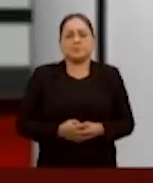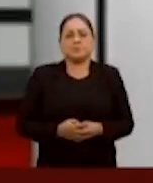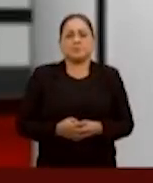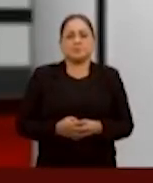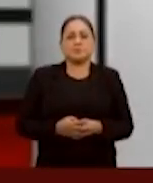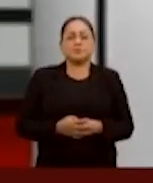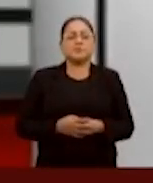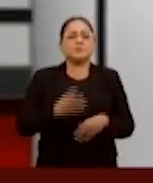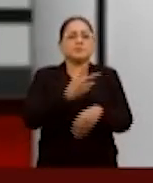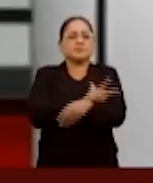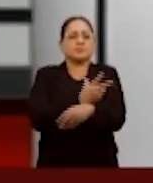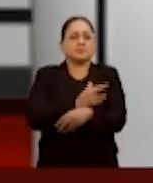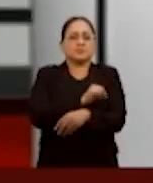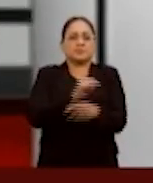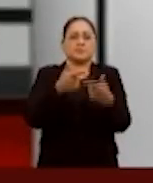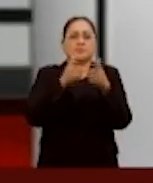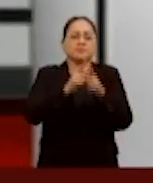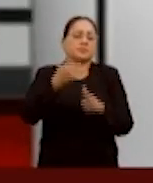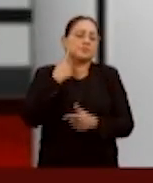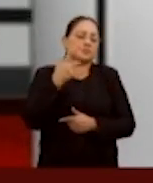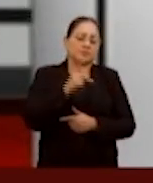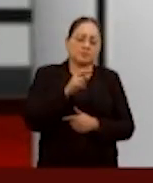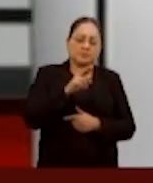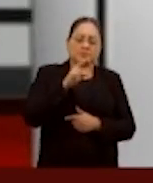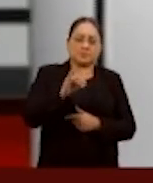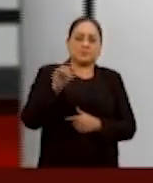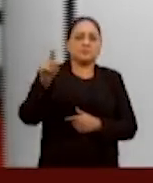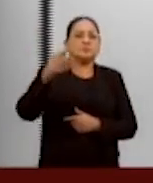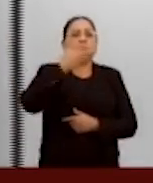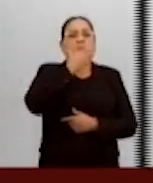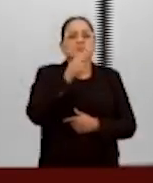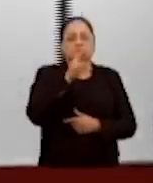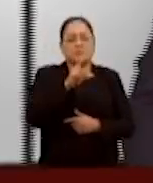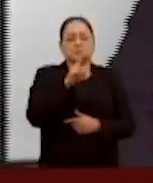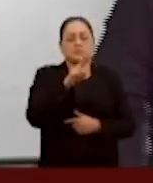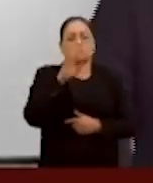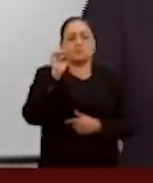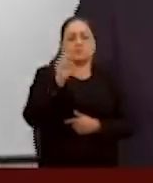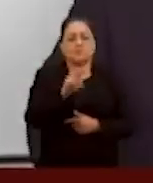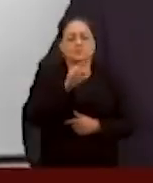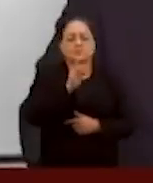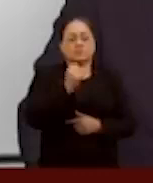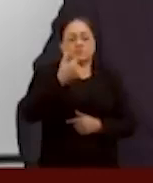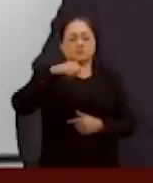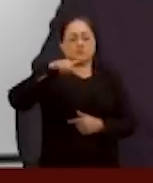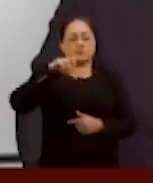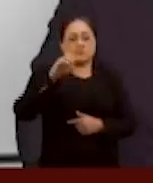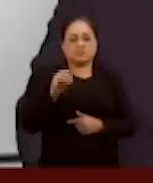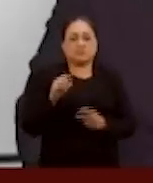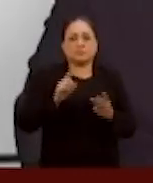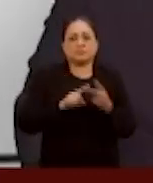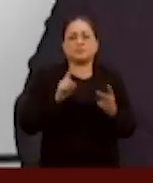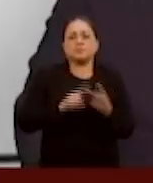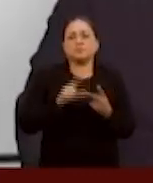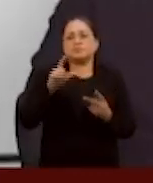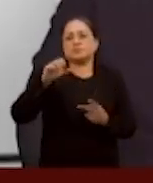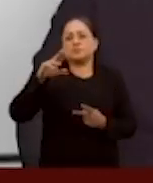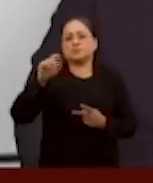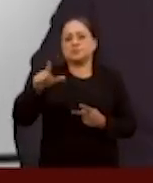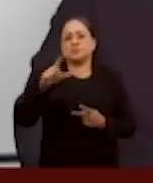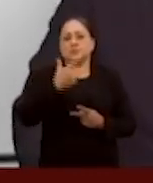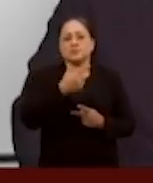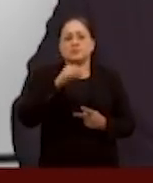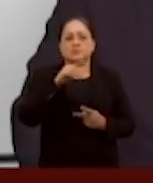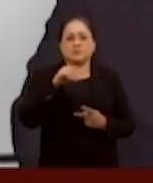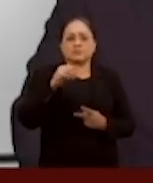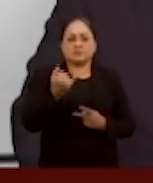El coordinador del grupo parlamentario y del PRI, diputado Rubén Ignacio Moreira Valdés, así como el diputado de Morena, Leonel Godoy Rangel, compartieron su